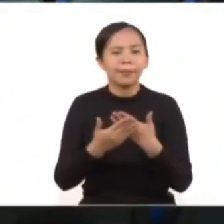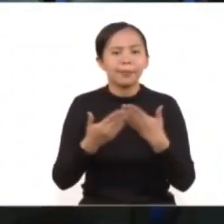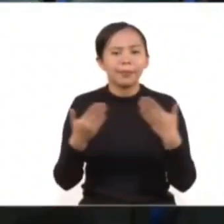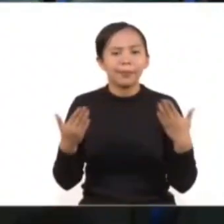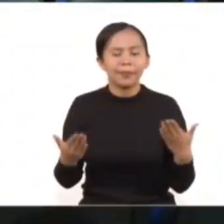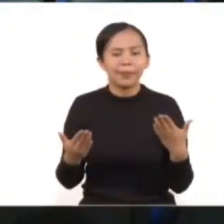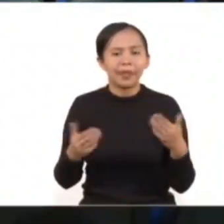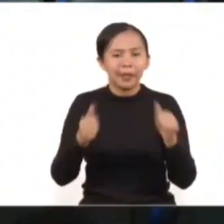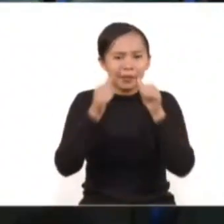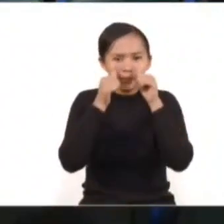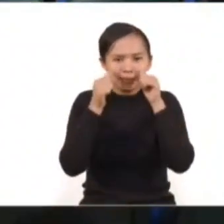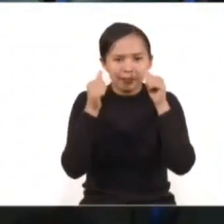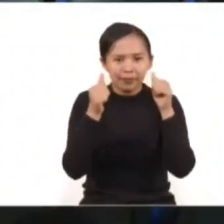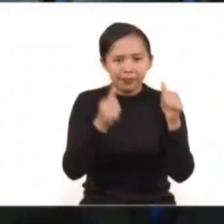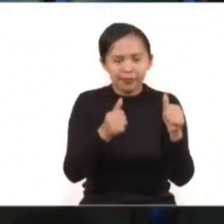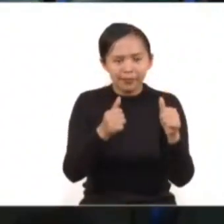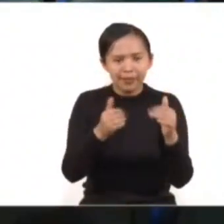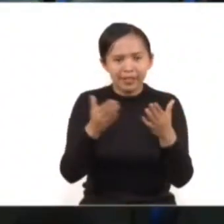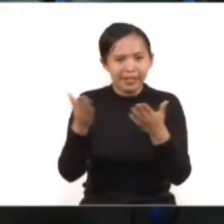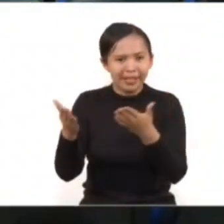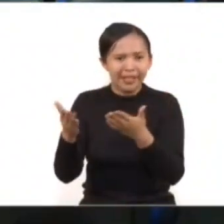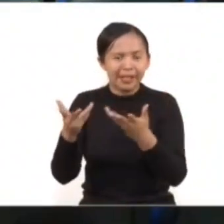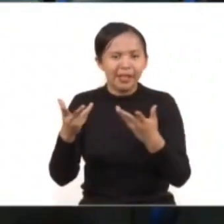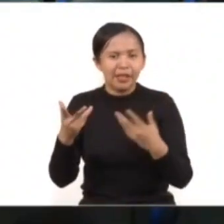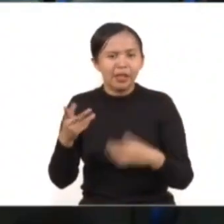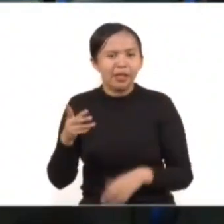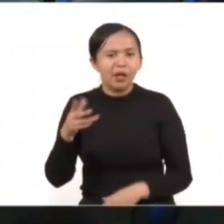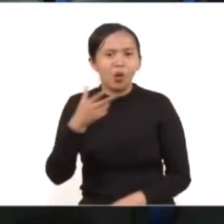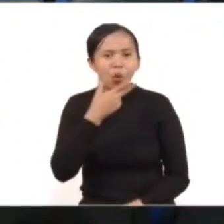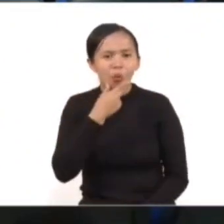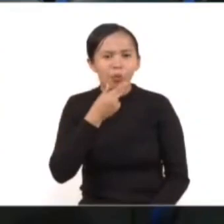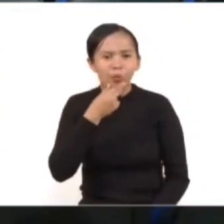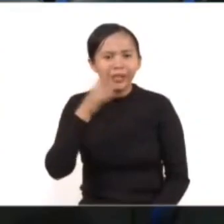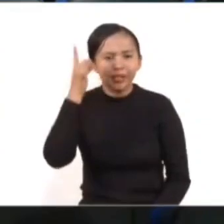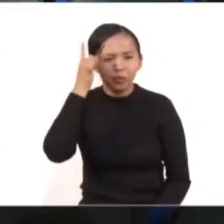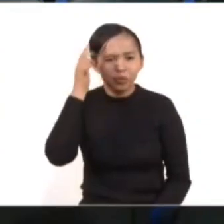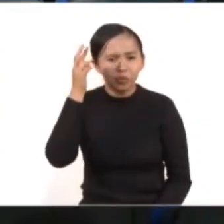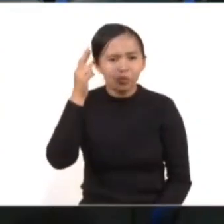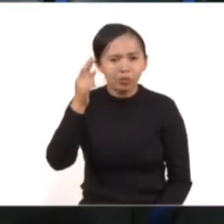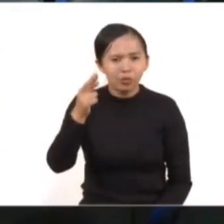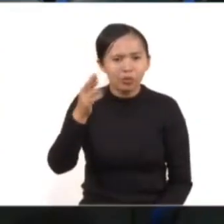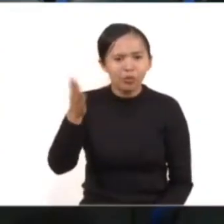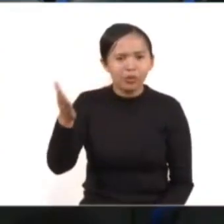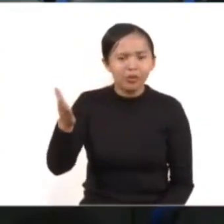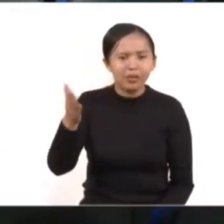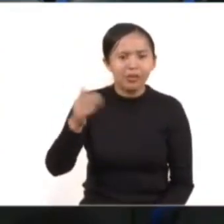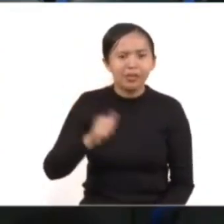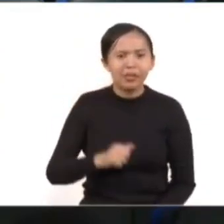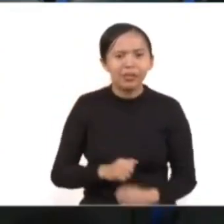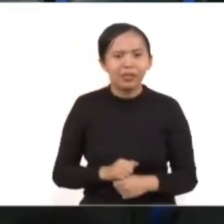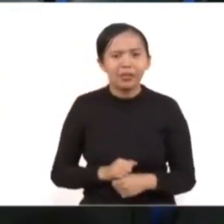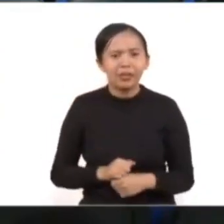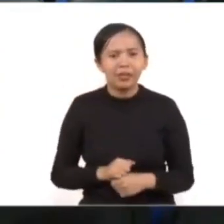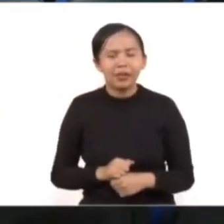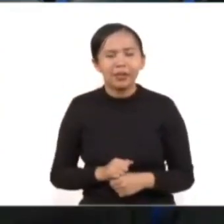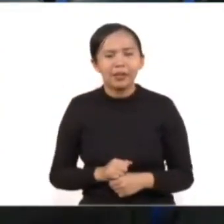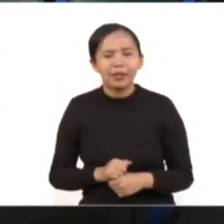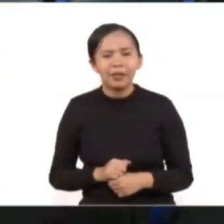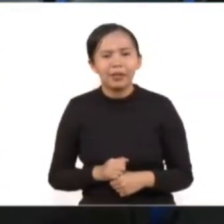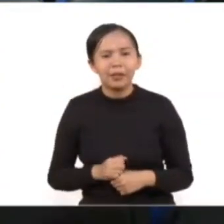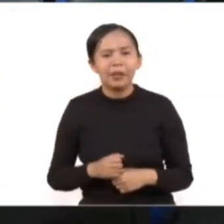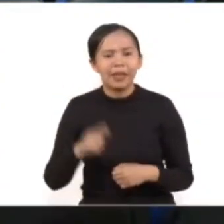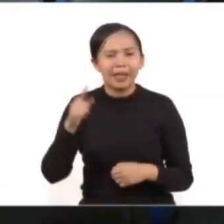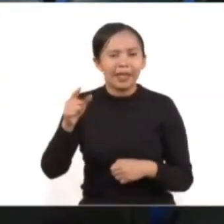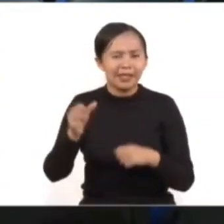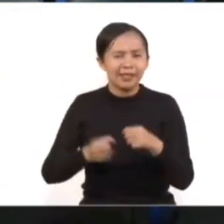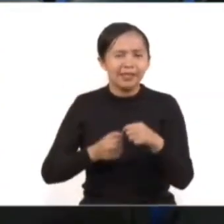la palabra para los comentarios del informe por parte del doctor Salvador Guerrero Chiprés, presidente del Consejo Ciudadano para la Seguridad